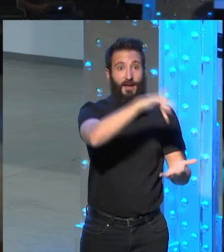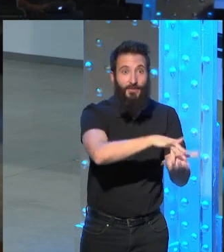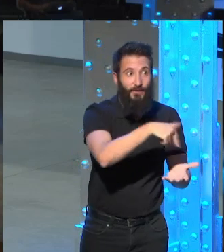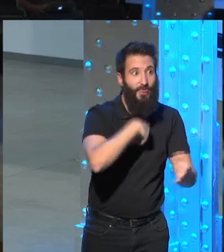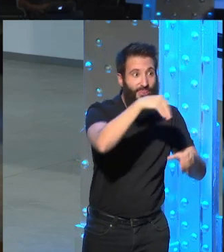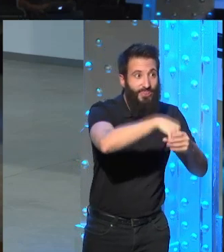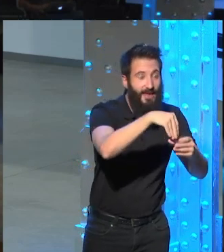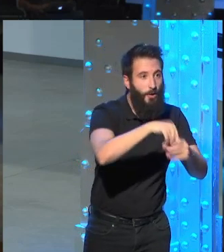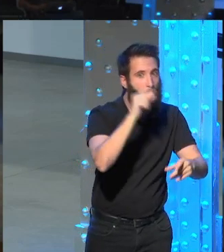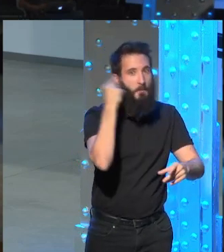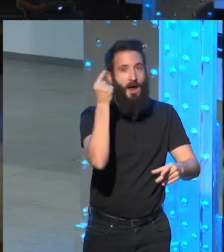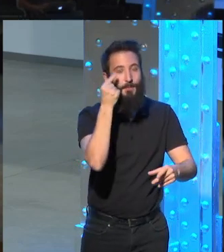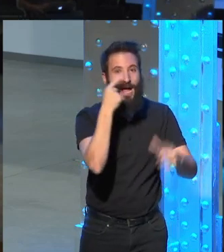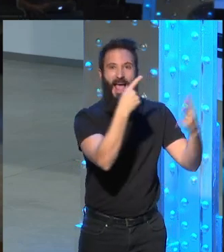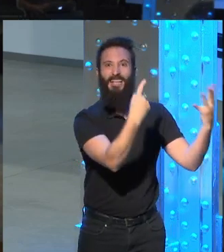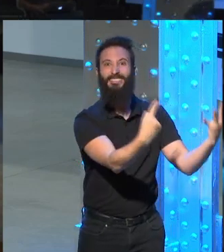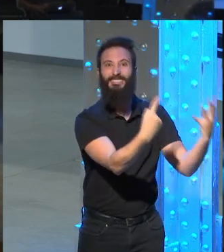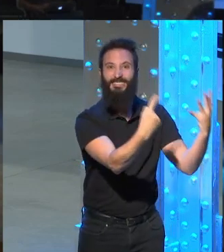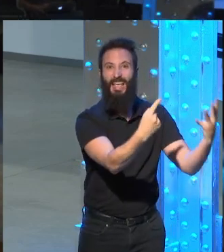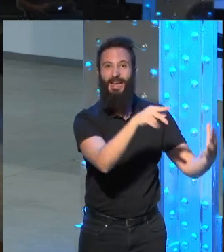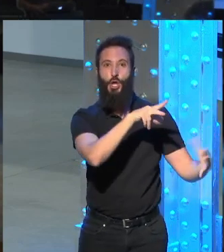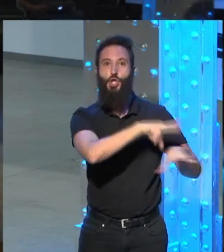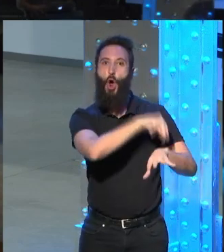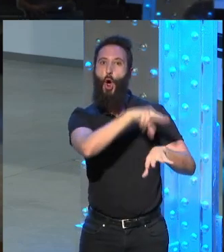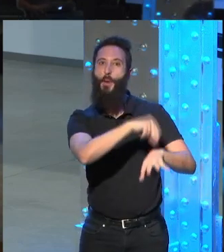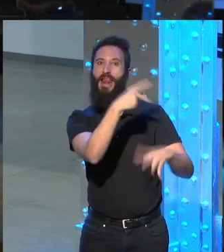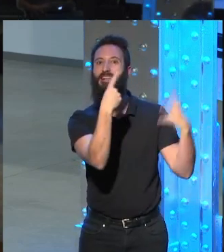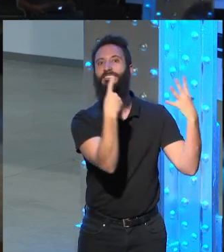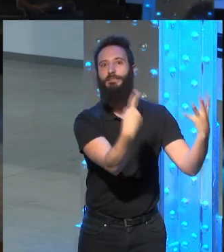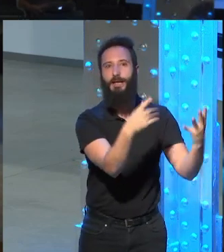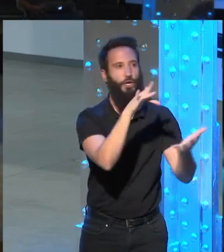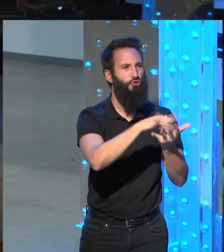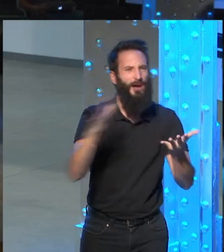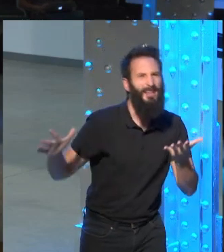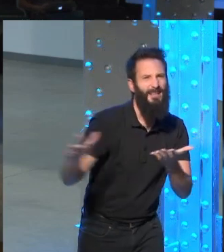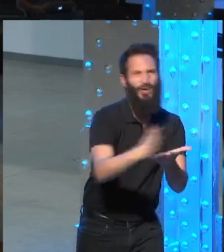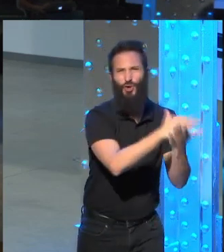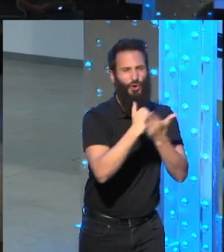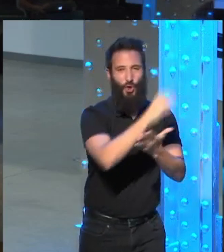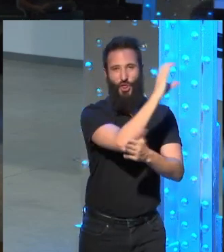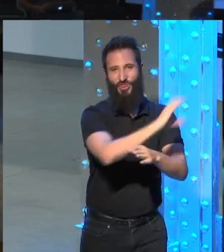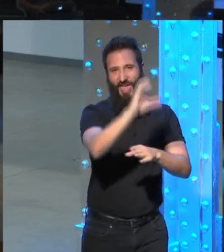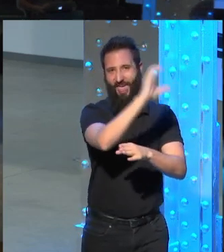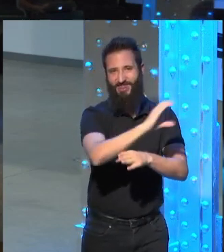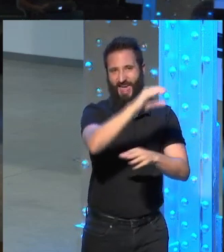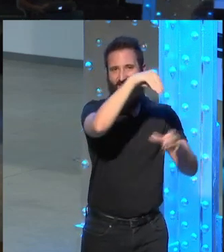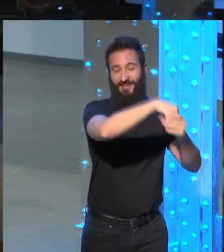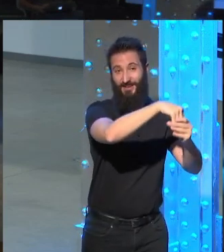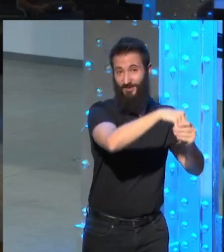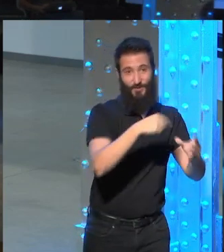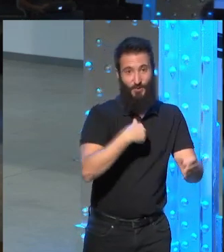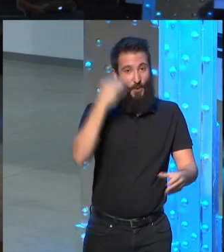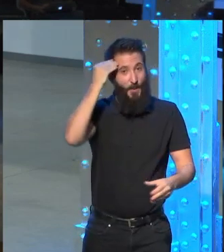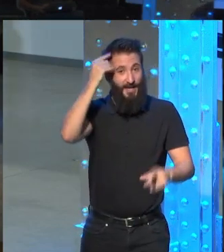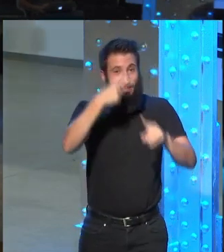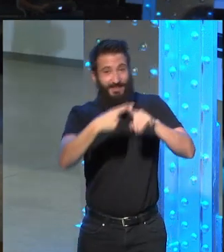premios Nobel enseñando en la universidad de Princeton todos ellos de ciencias la diferencia con ellos